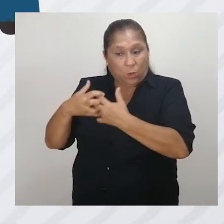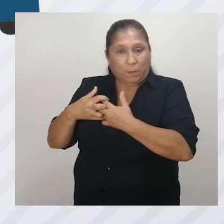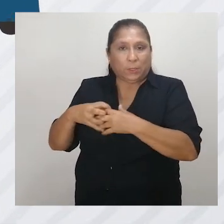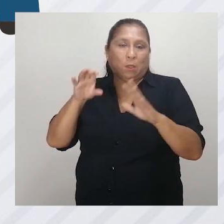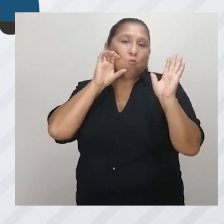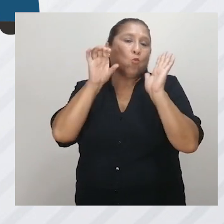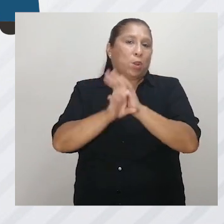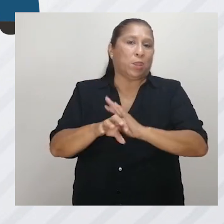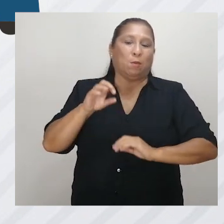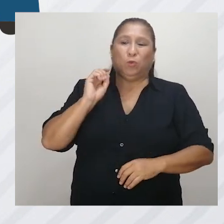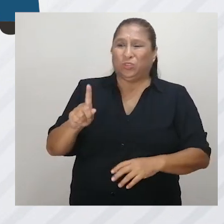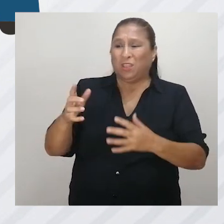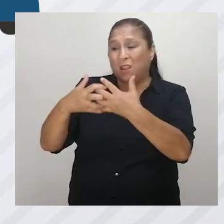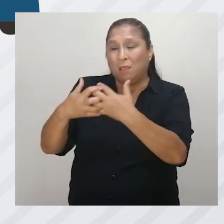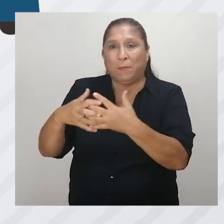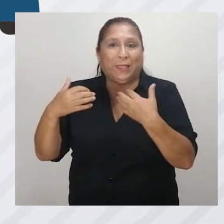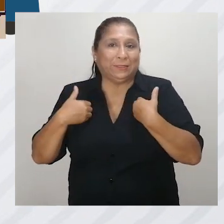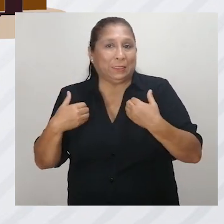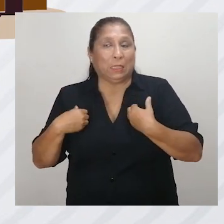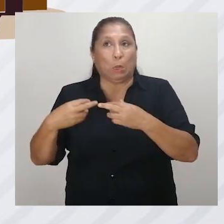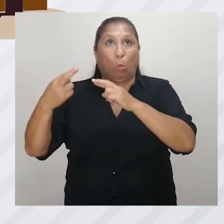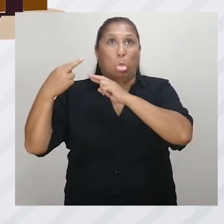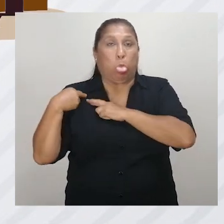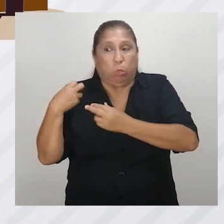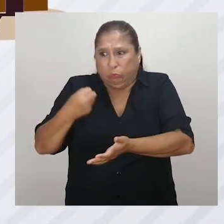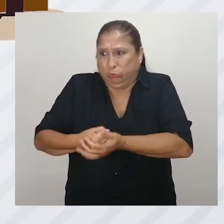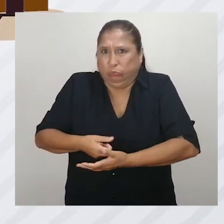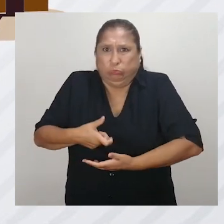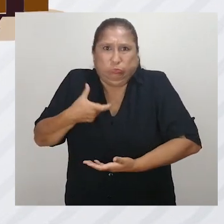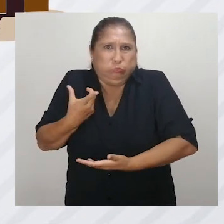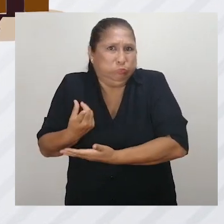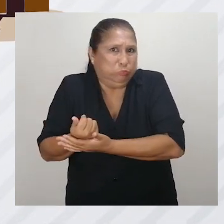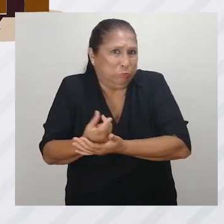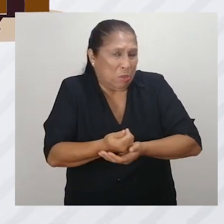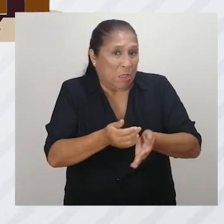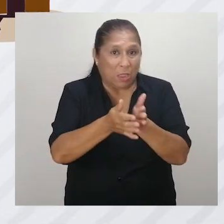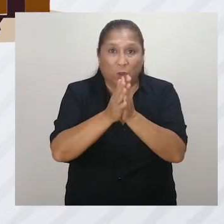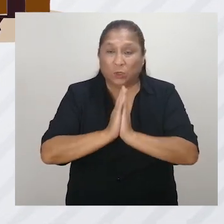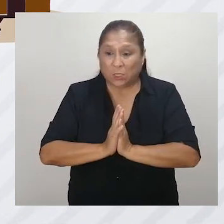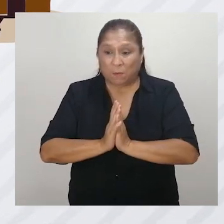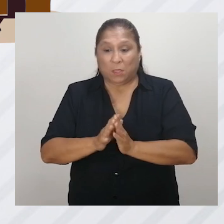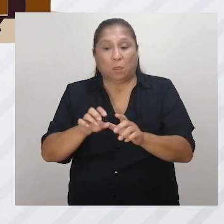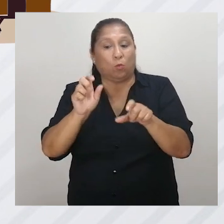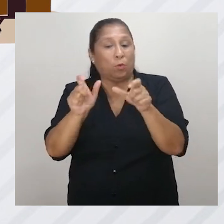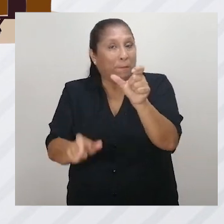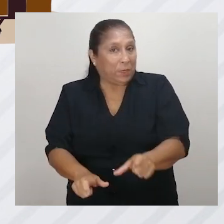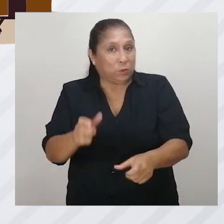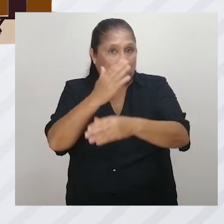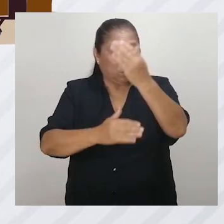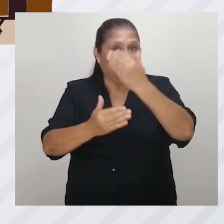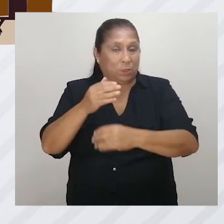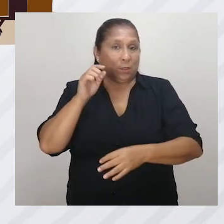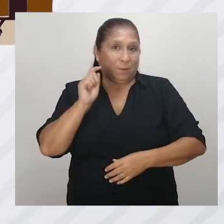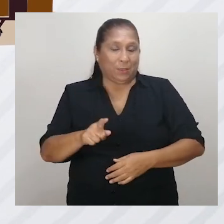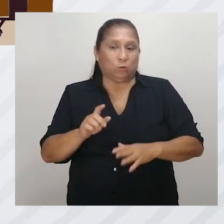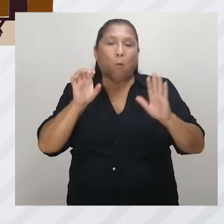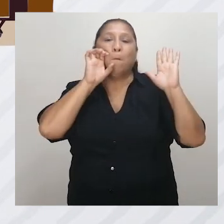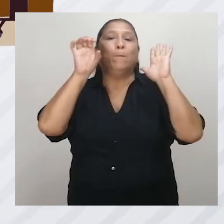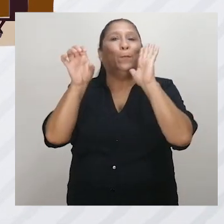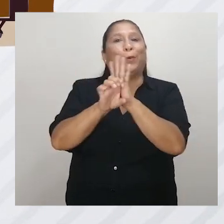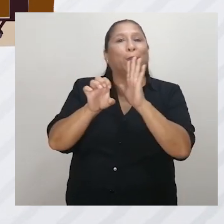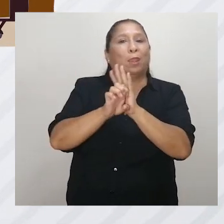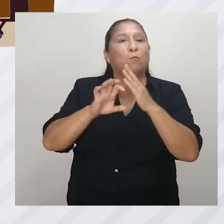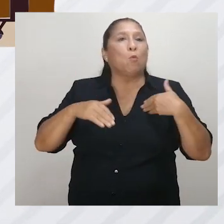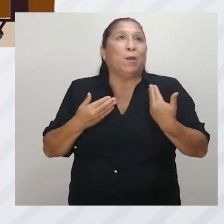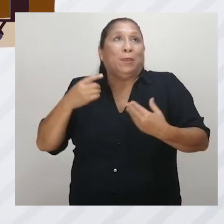es cuando, en un caso concreto, existe una carga desproporcionada o indebida en lo solicitado por una persona con discapacidad.